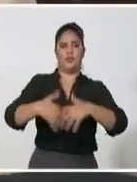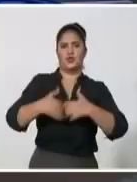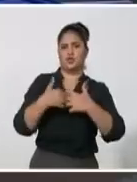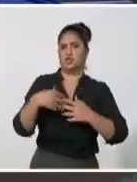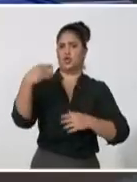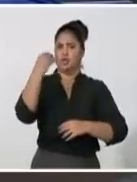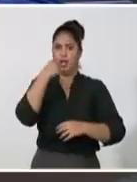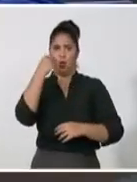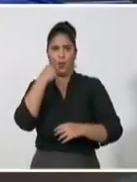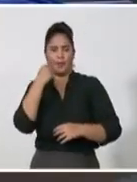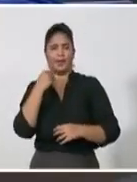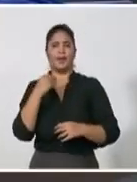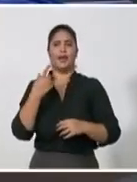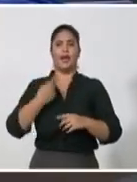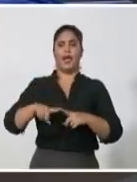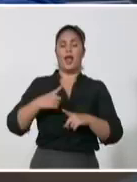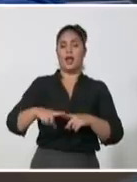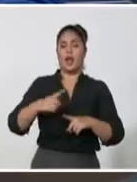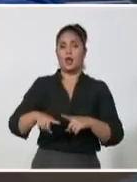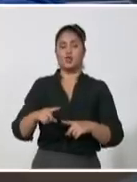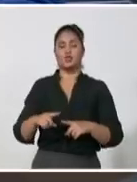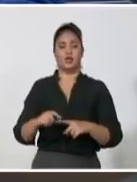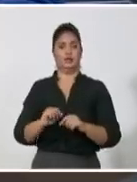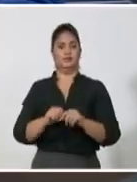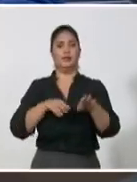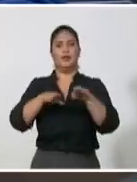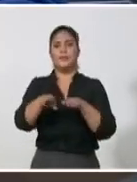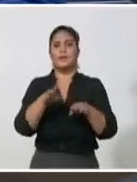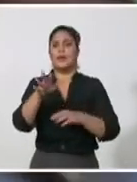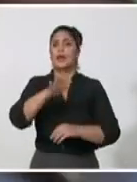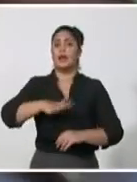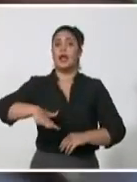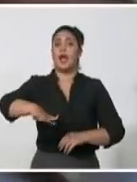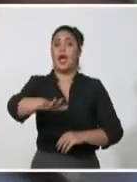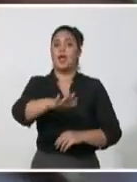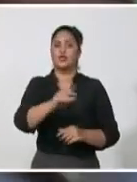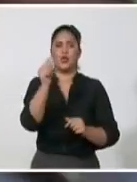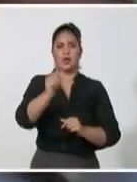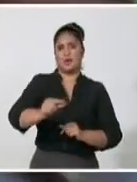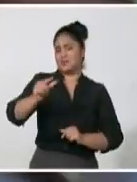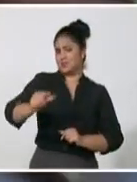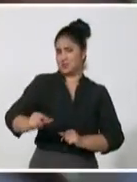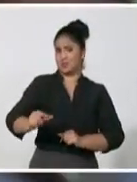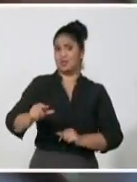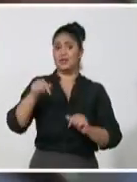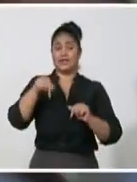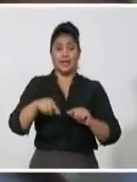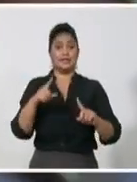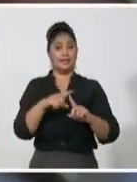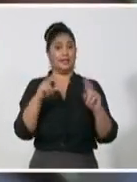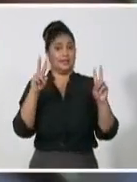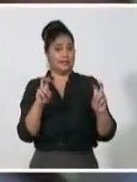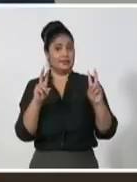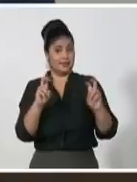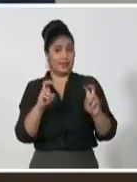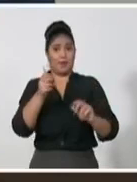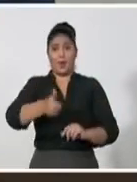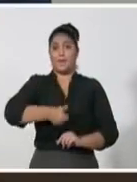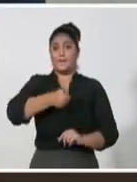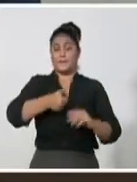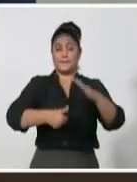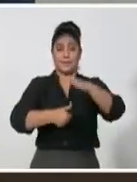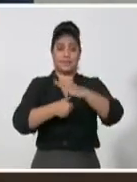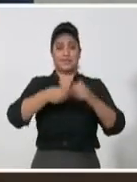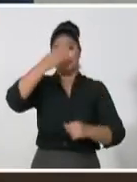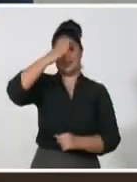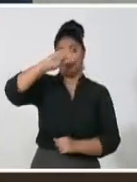del municipio, logremos preparar al equipo de dirección. Sobre este tema, el presidente cubano señaló que el partido debe